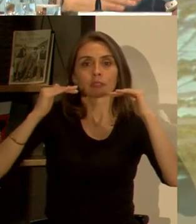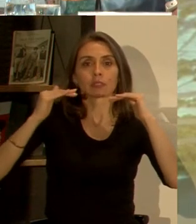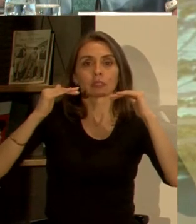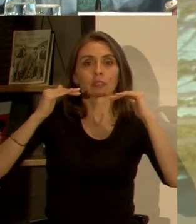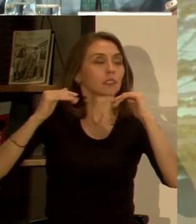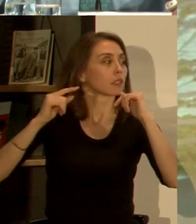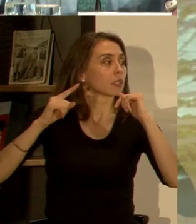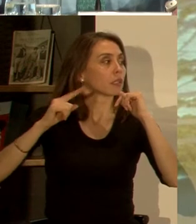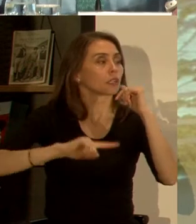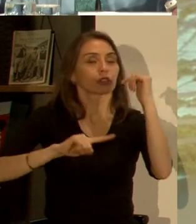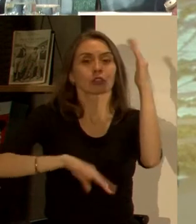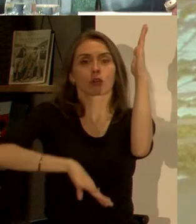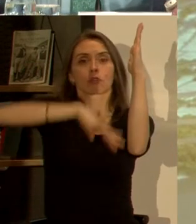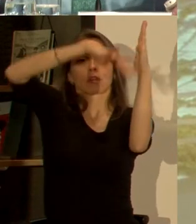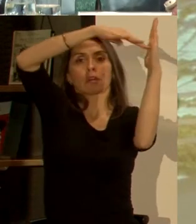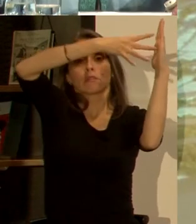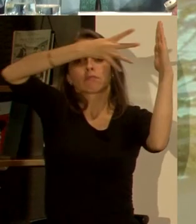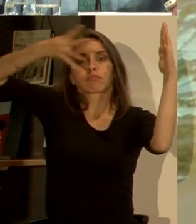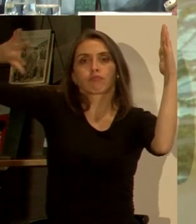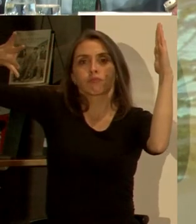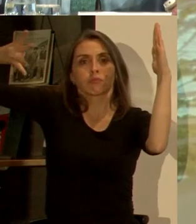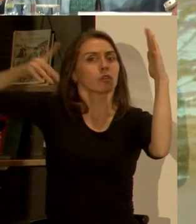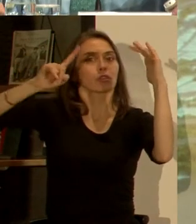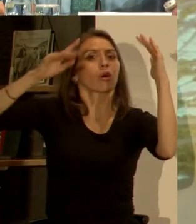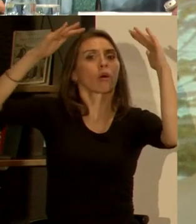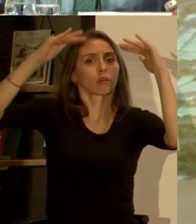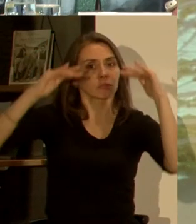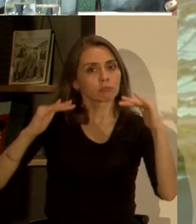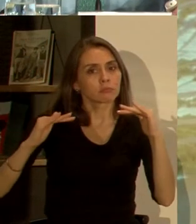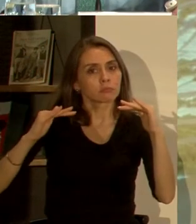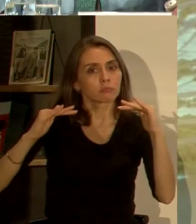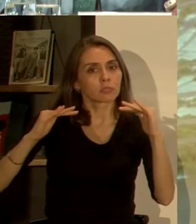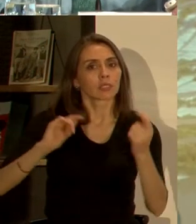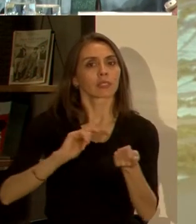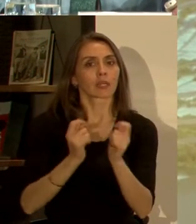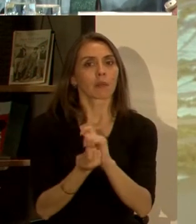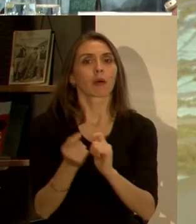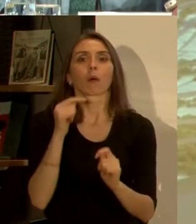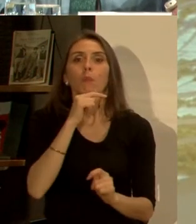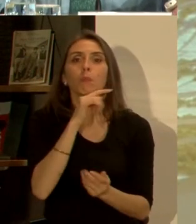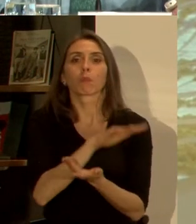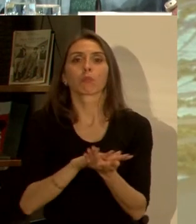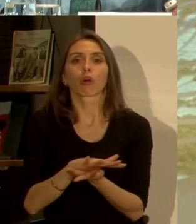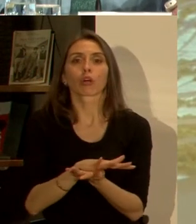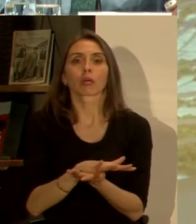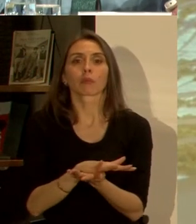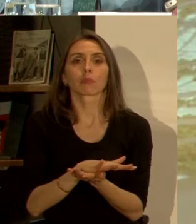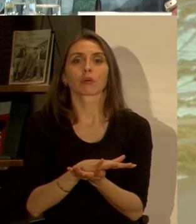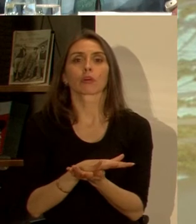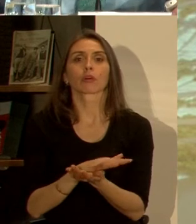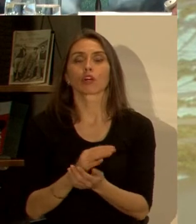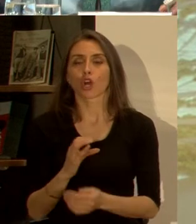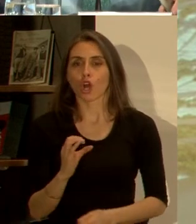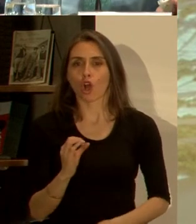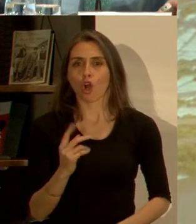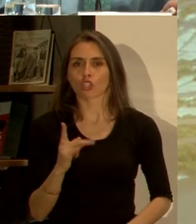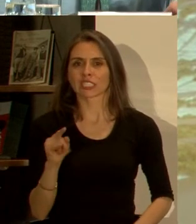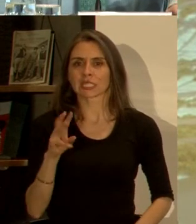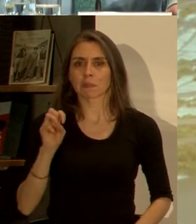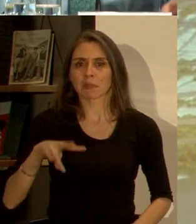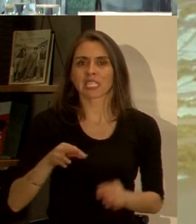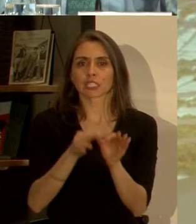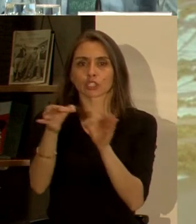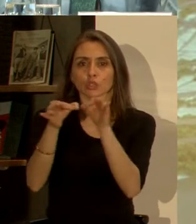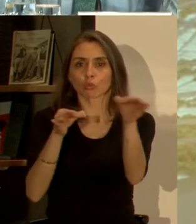tuburización vertical en algunos casos, sino cambiando ese modelo hacia algo como, por ejemplo, lo está haciendo también Ho Chi Minh, que aprende de las